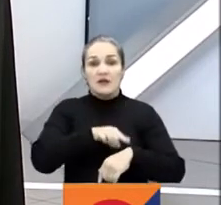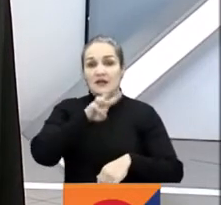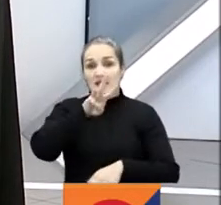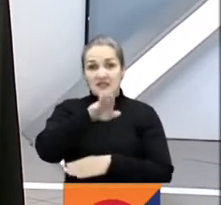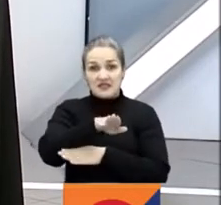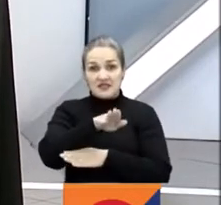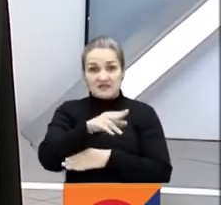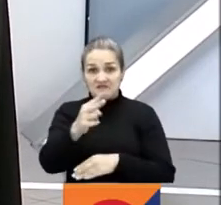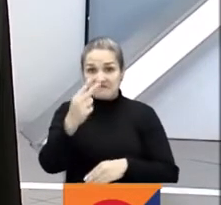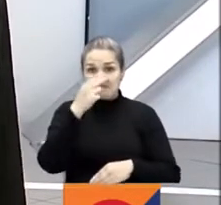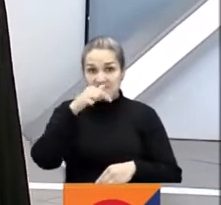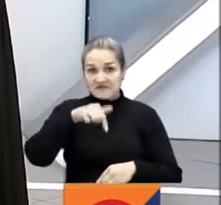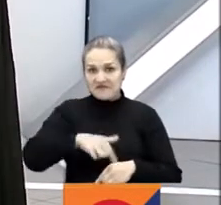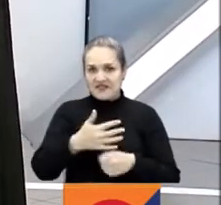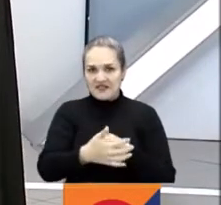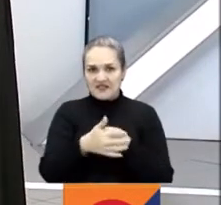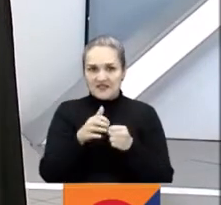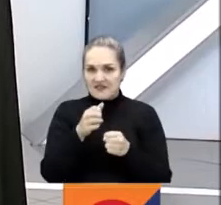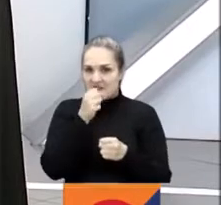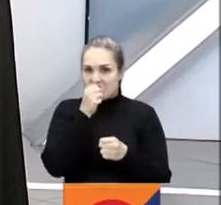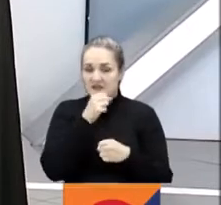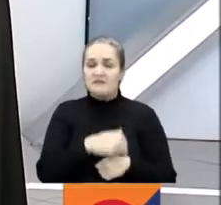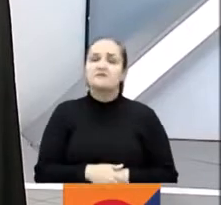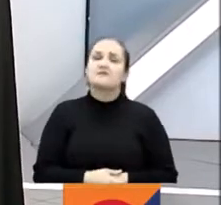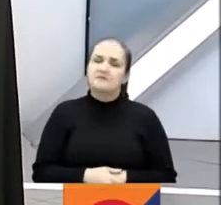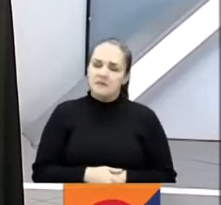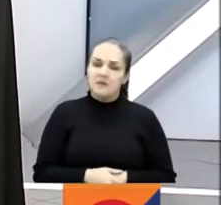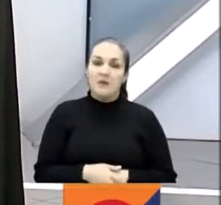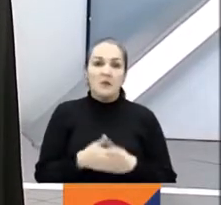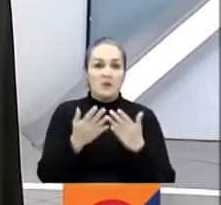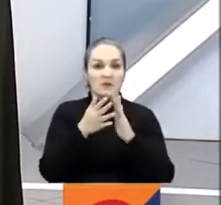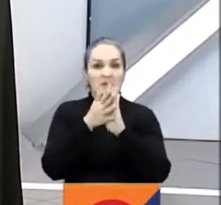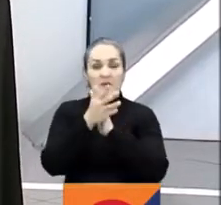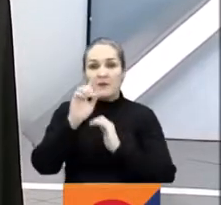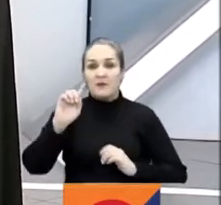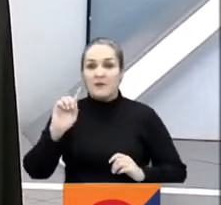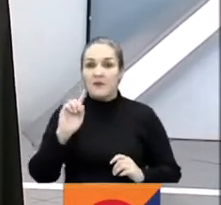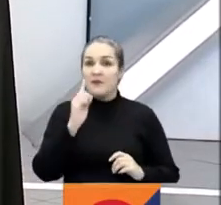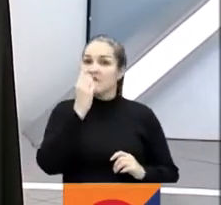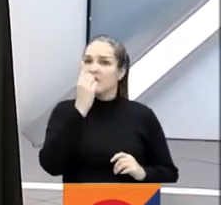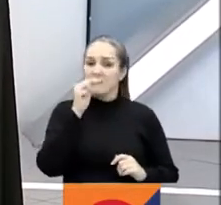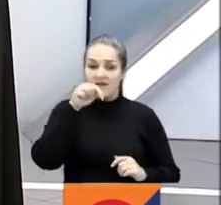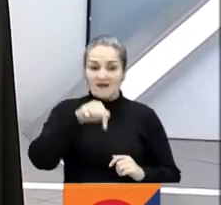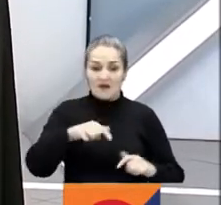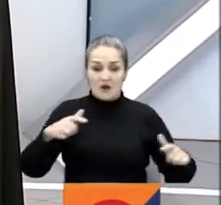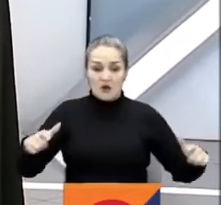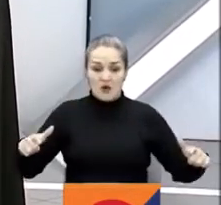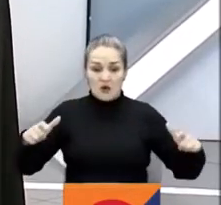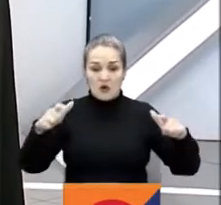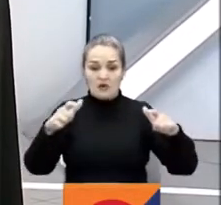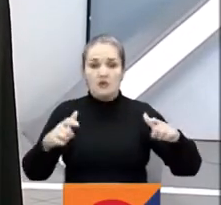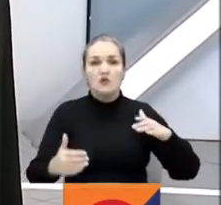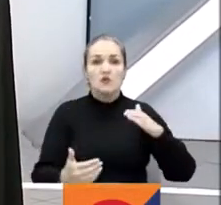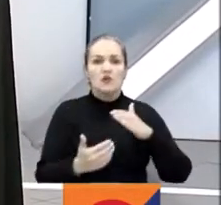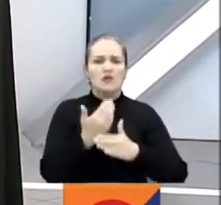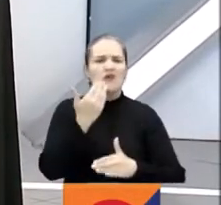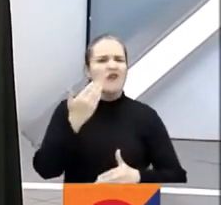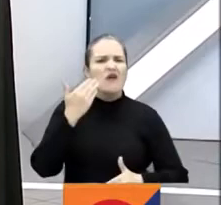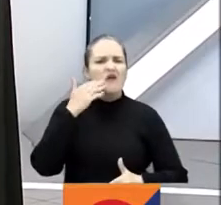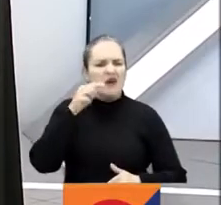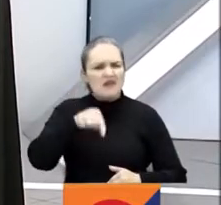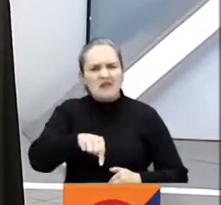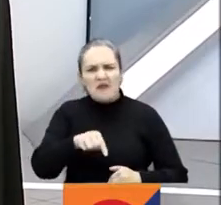Noticias. Revisemos algunos datos importantes, Carolina. José Fernando, el primero es que este es un nuevo congreso, fue elegido en las pasadas